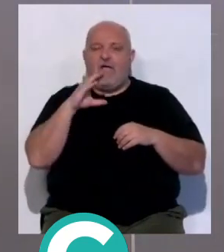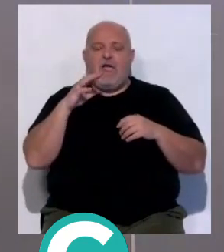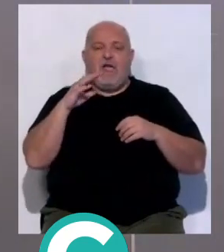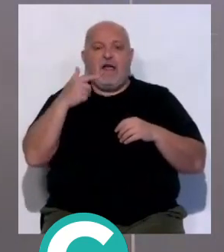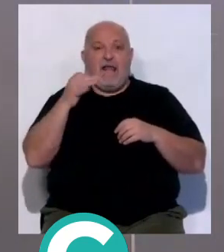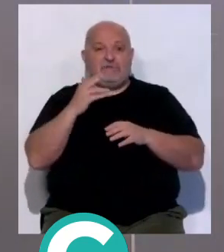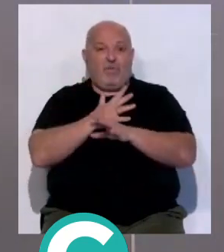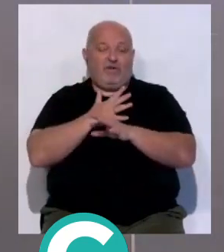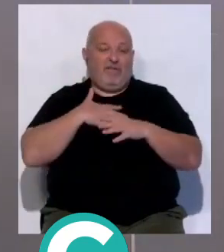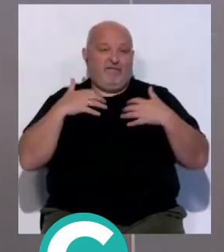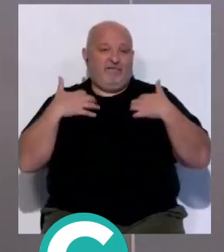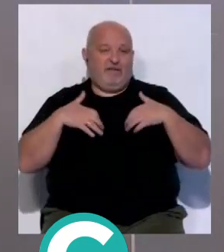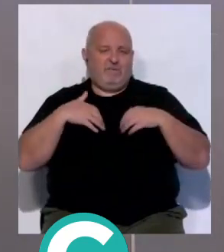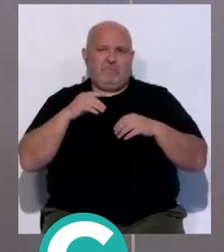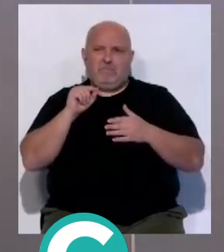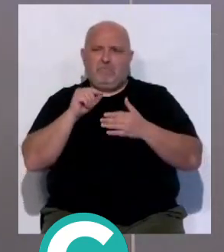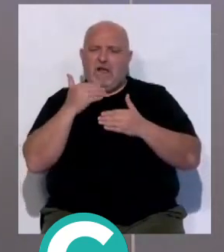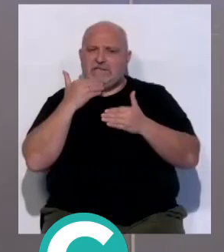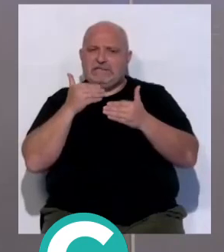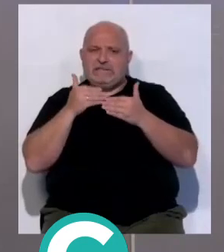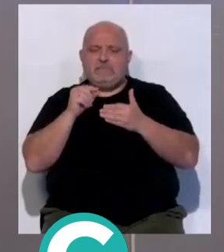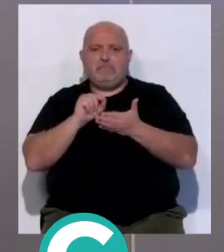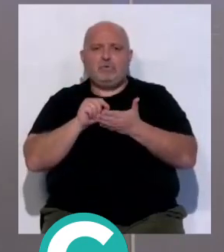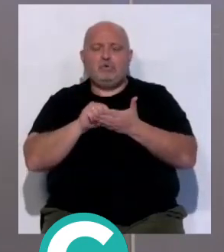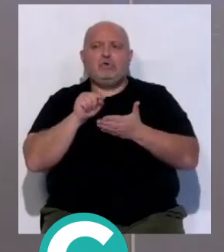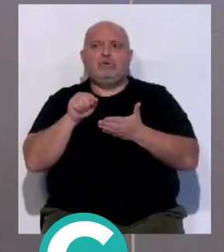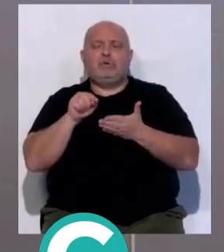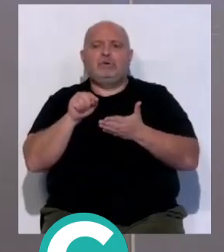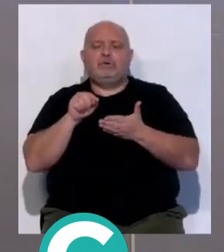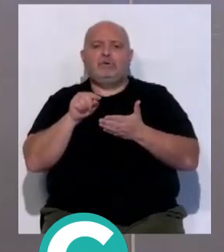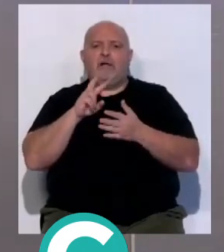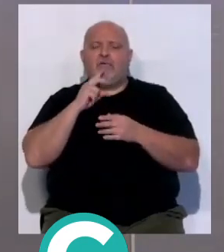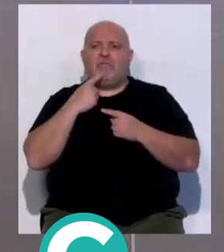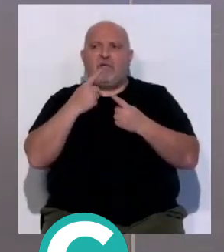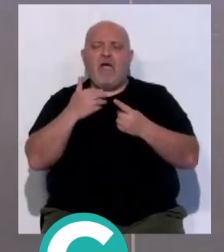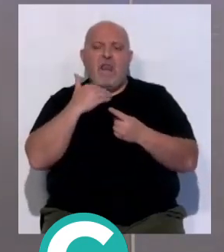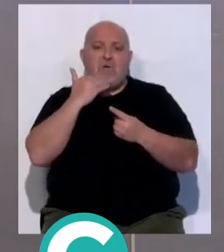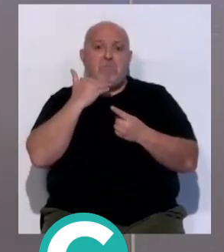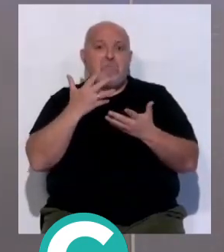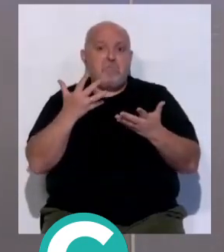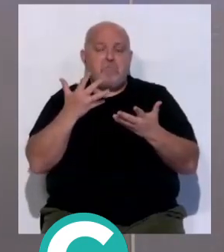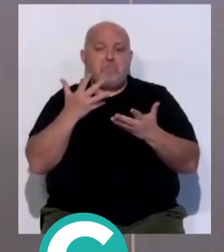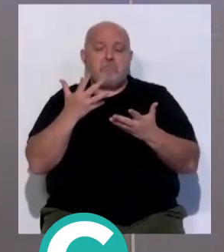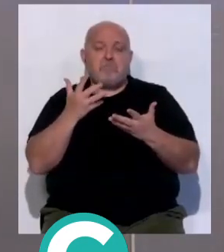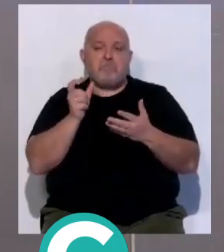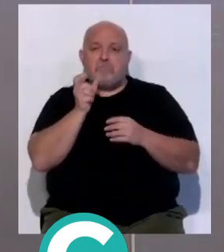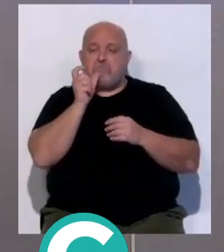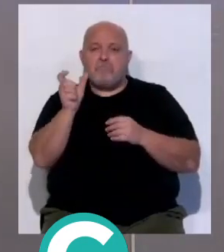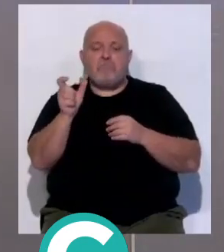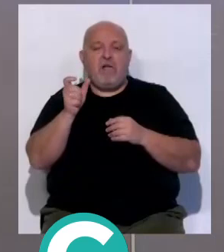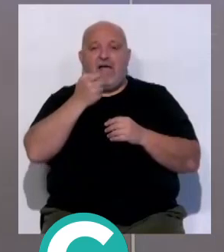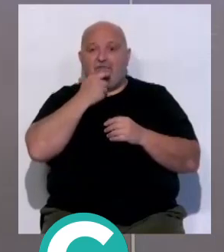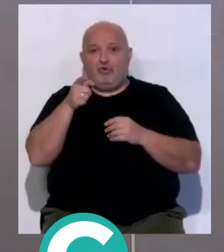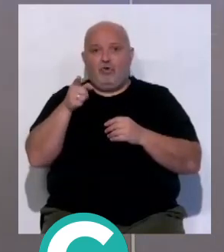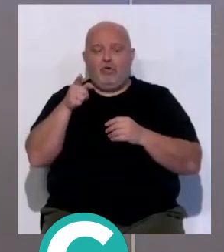en el último minuto del partido, penúltimo minuto, habló, dijo algo a Mateo